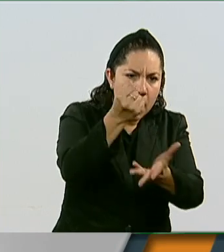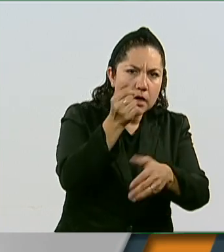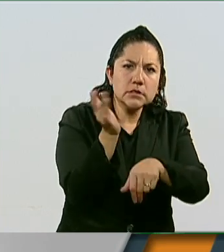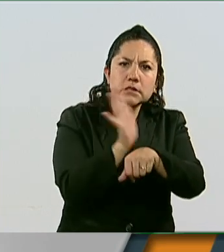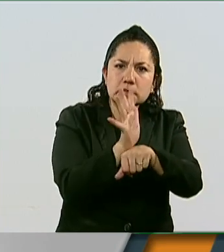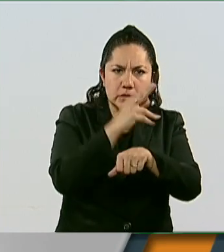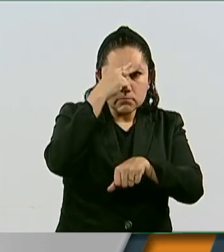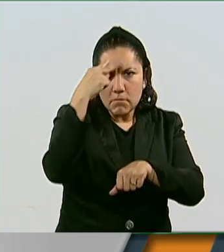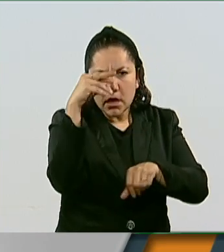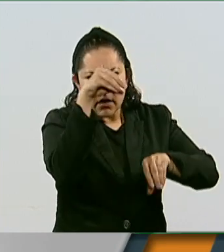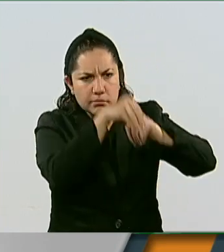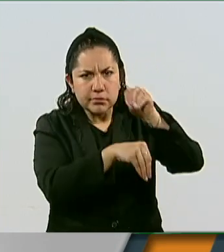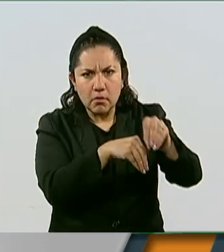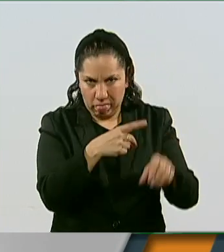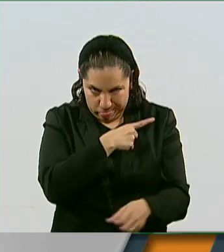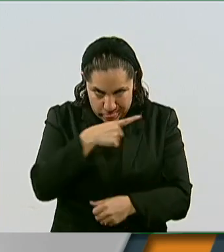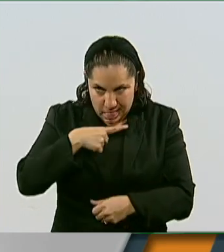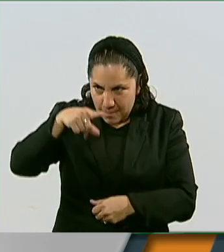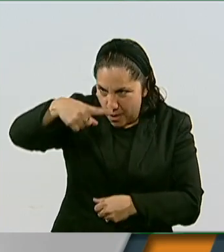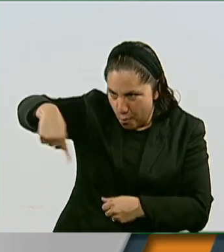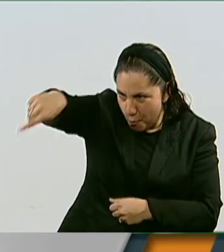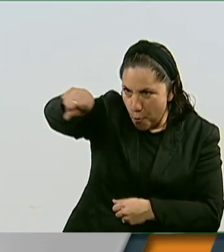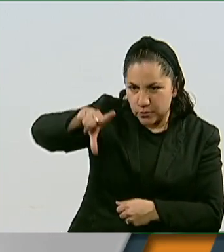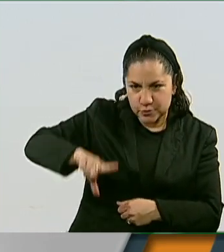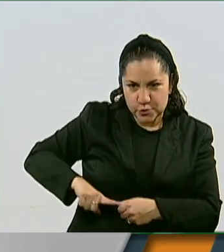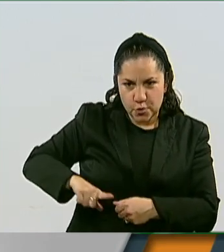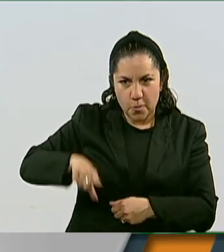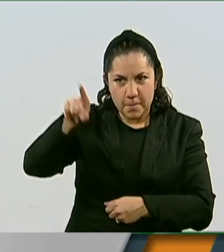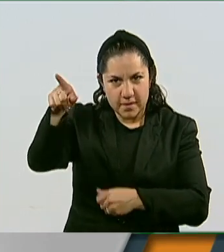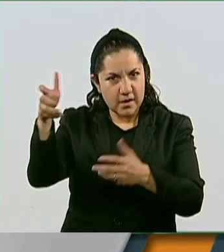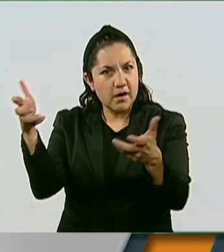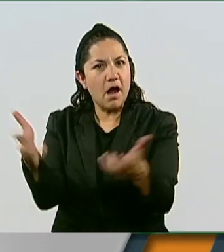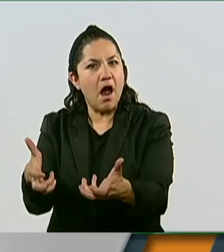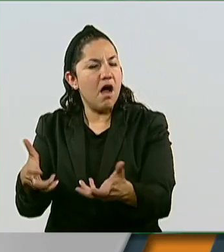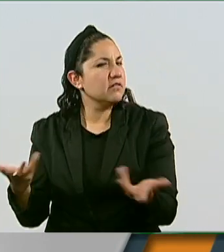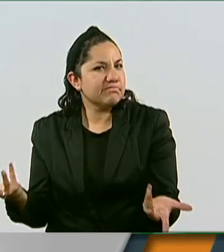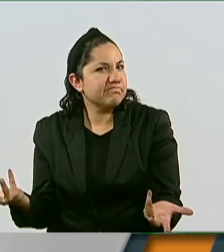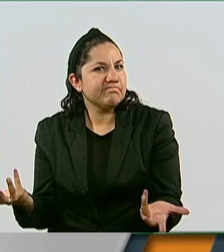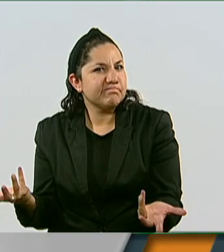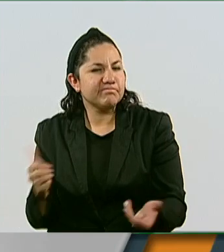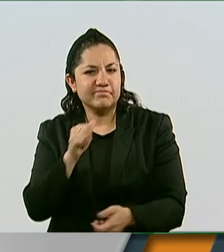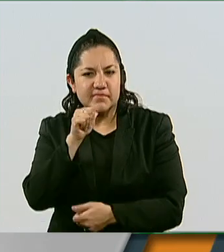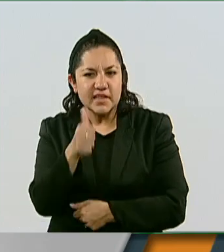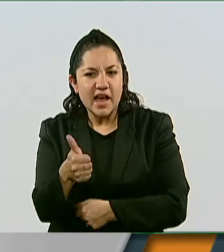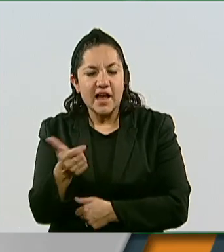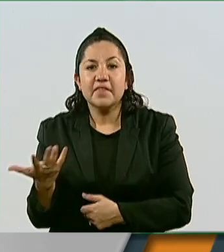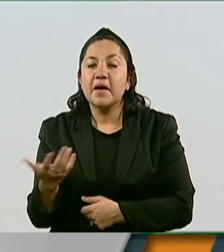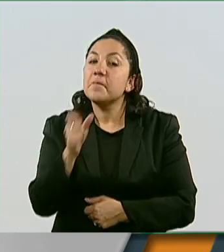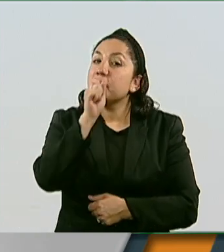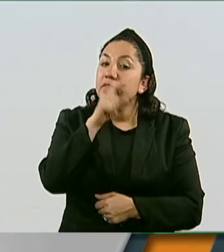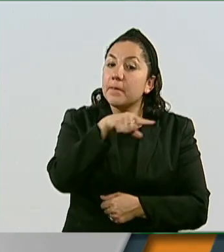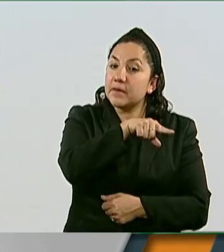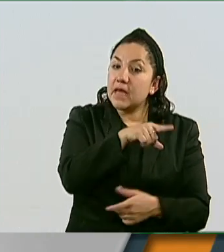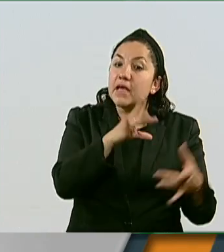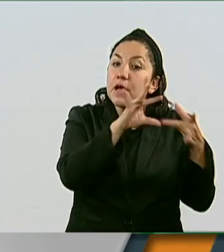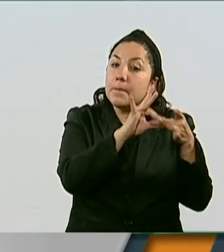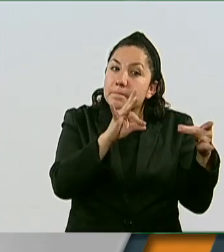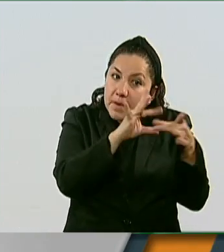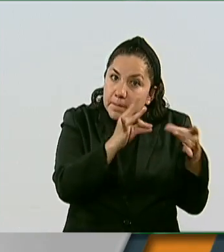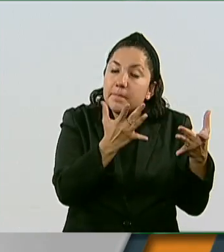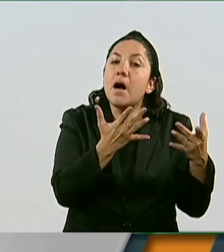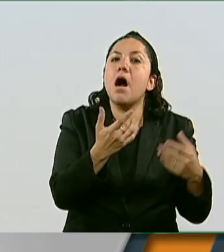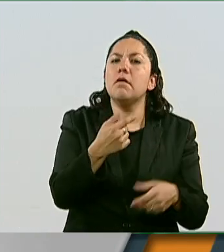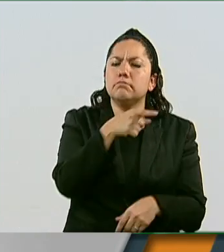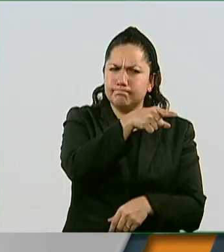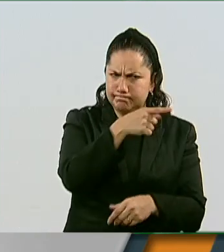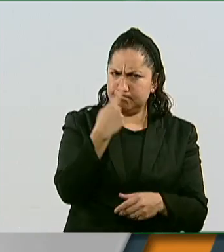Y como él mismo lo reportó, en lugar de argumentos positivos, recibió ataques de